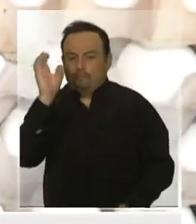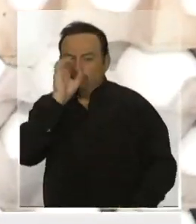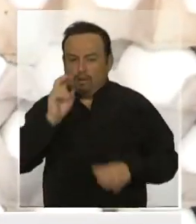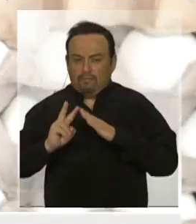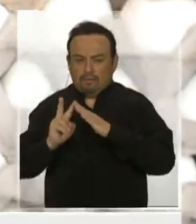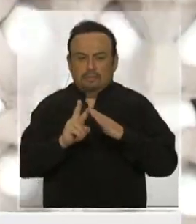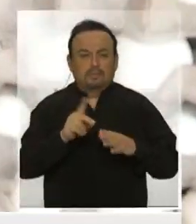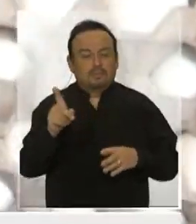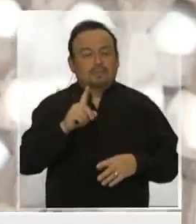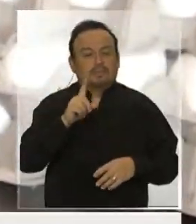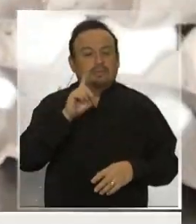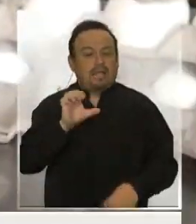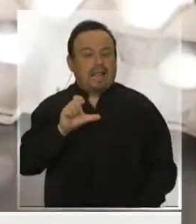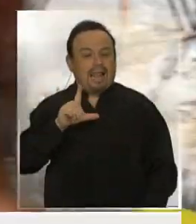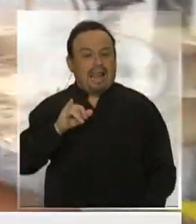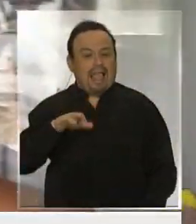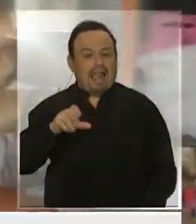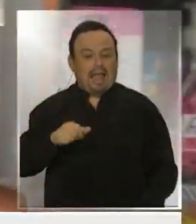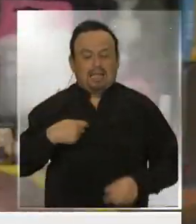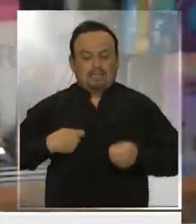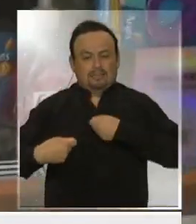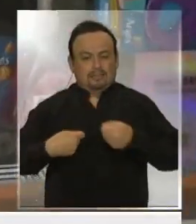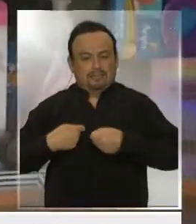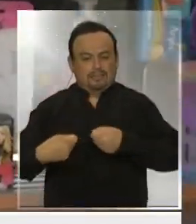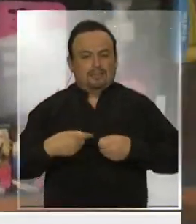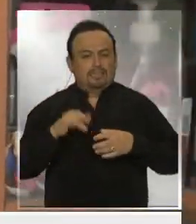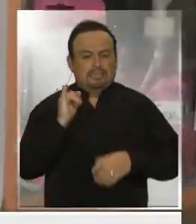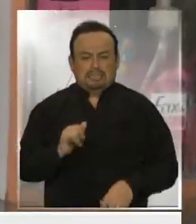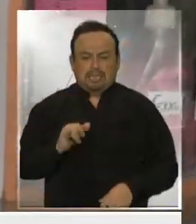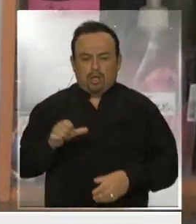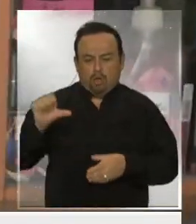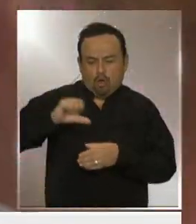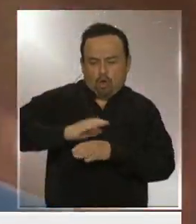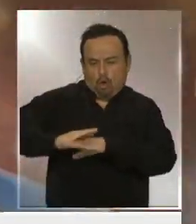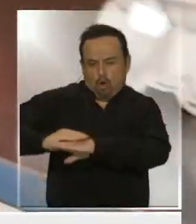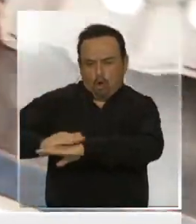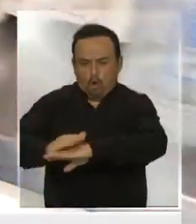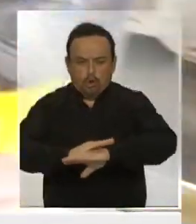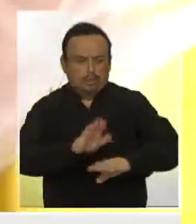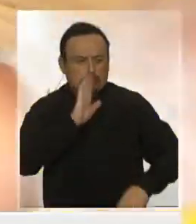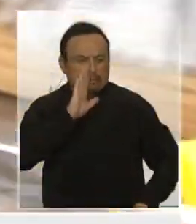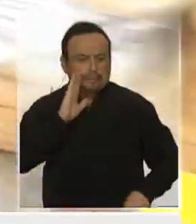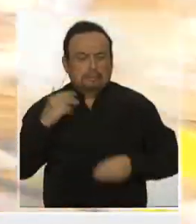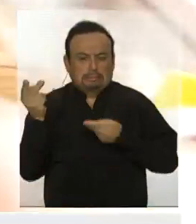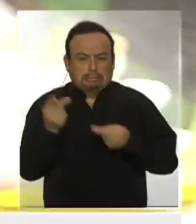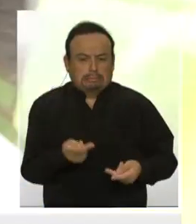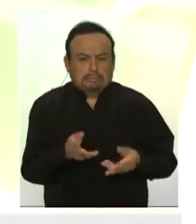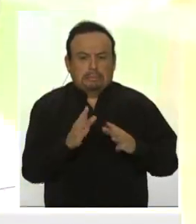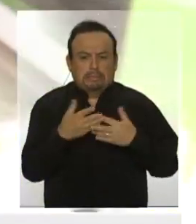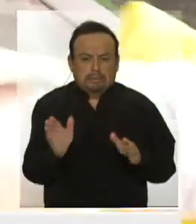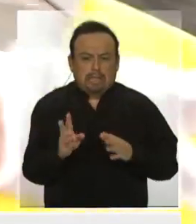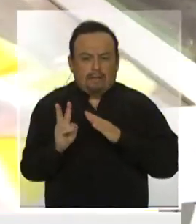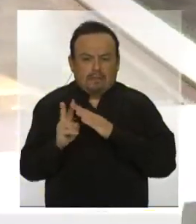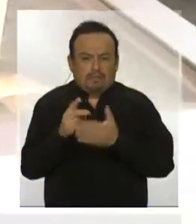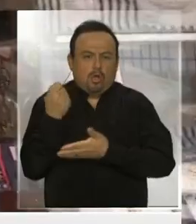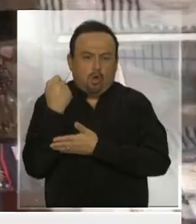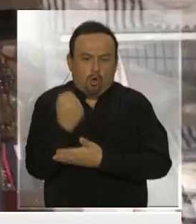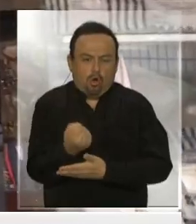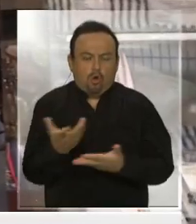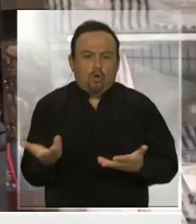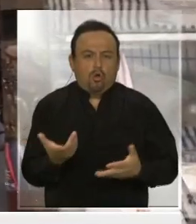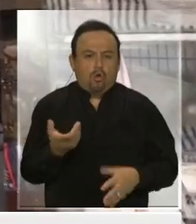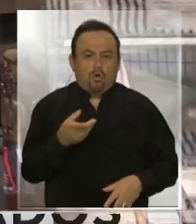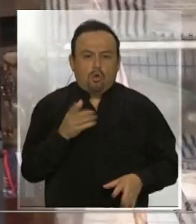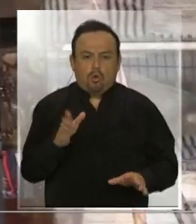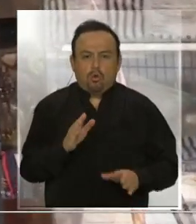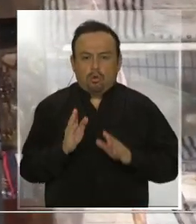tiene un almacén en la población San Gregorio, que siempre desinfecta para recibir a clientes vecinos, que, dice ella, también colaboran. La gente